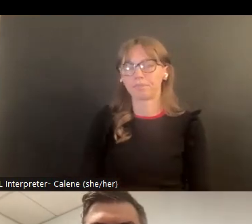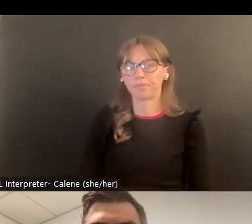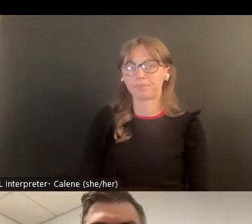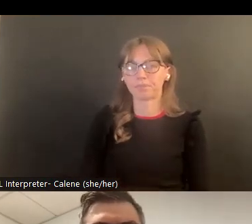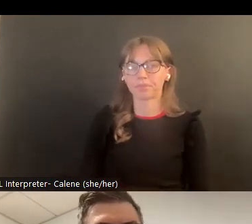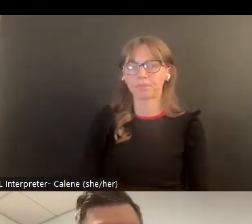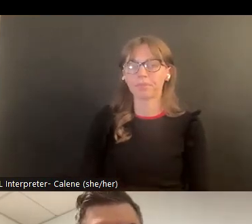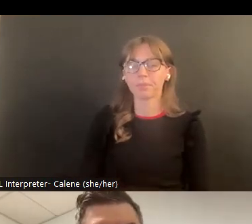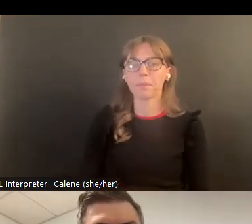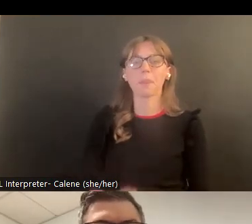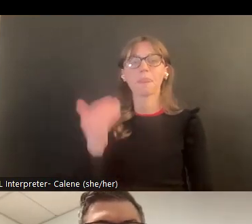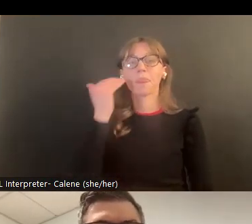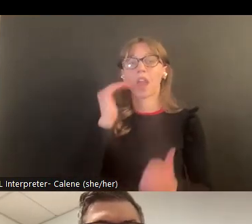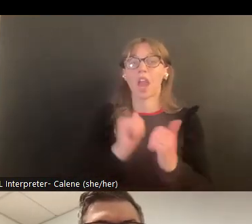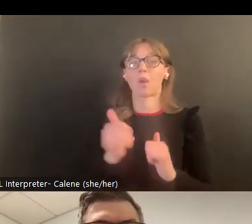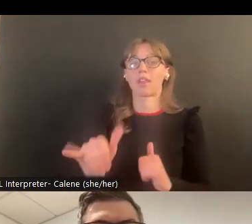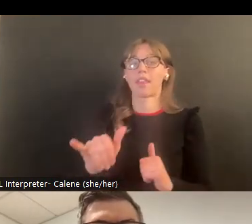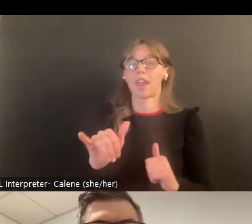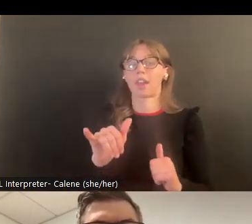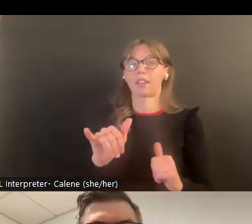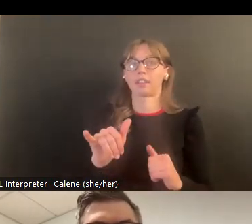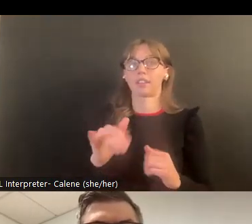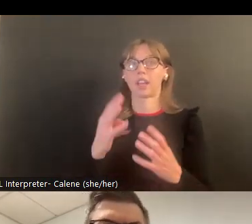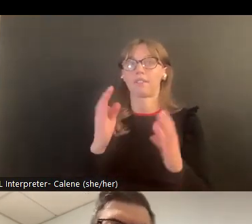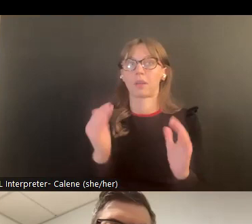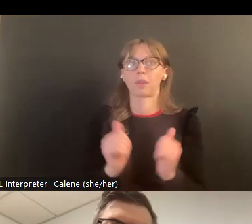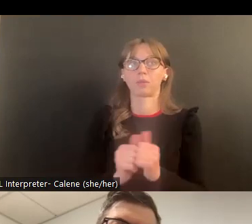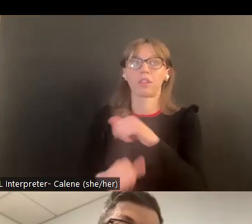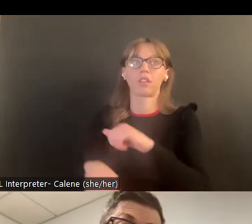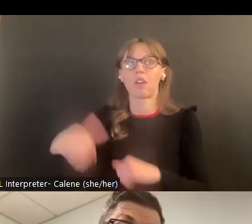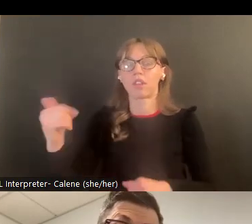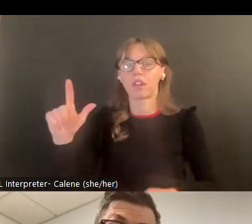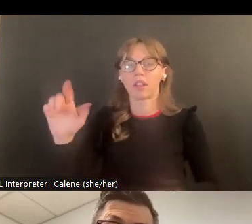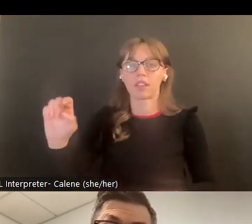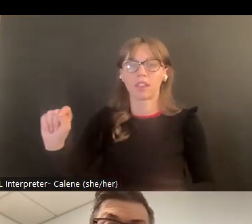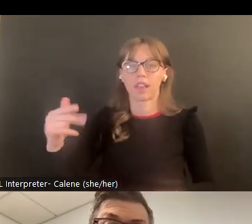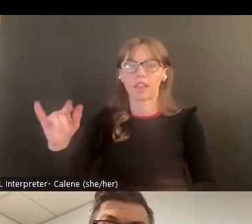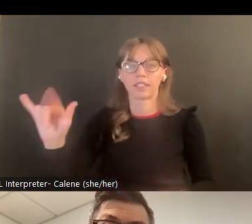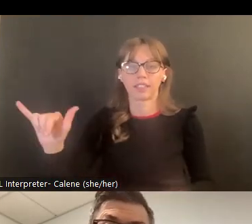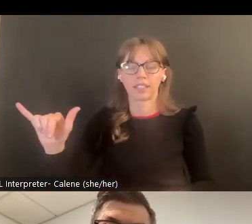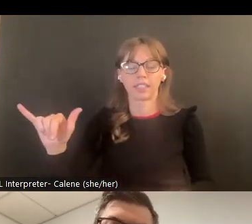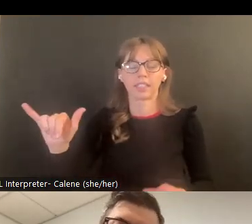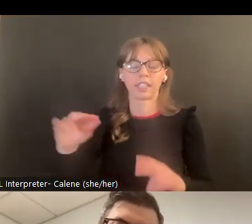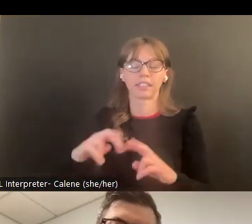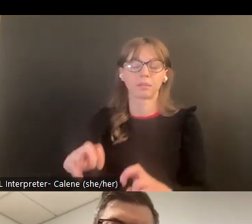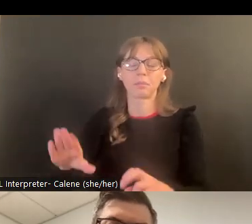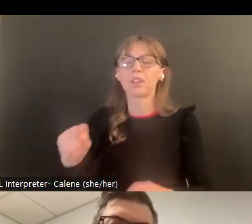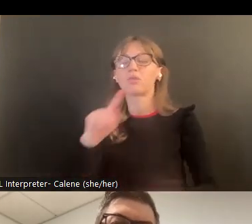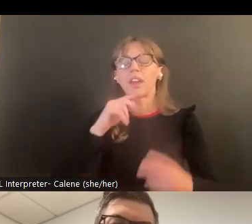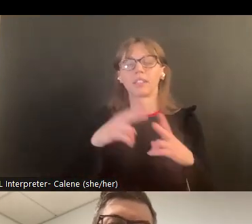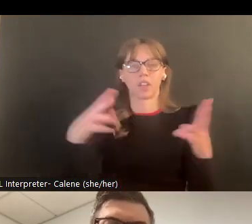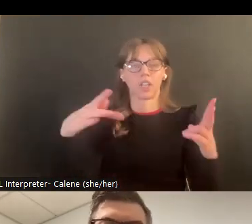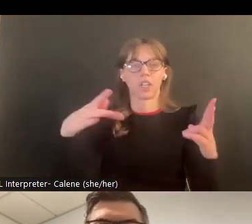comparación con los números que ellos tienen comparación con otros números que han sido de letalidad es información muy sensible